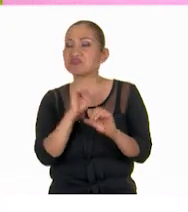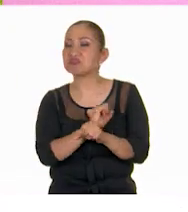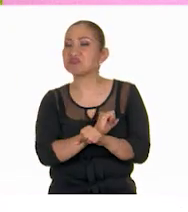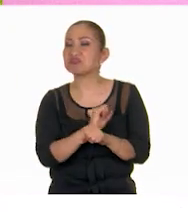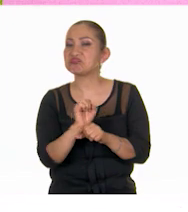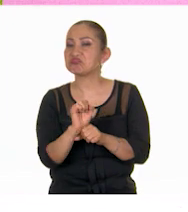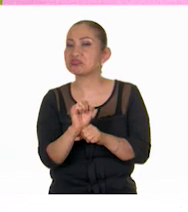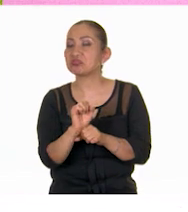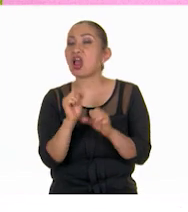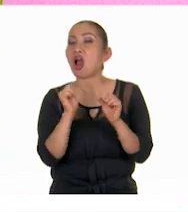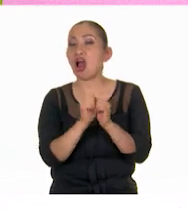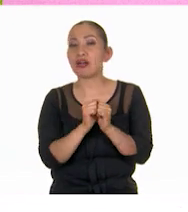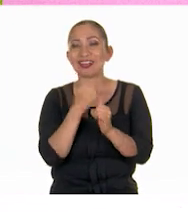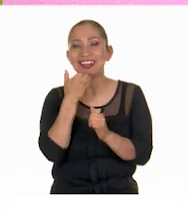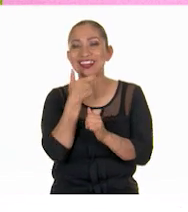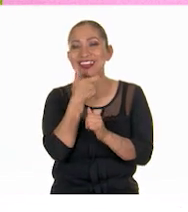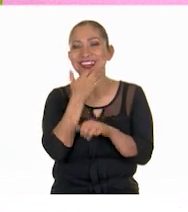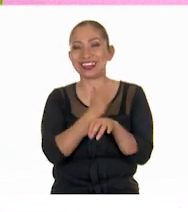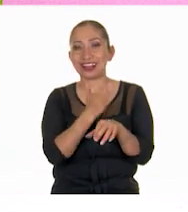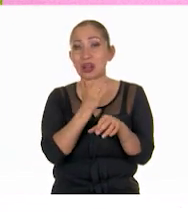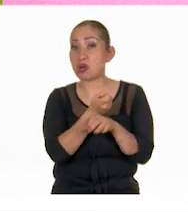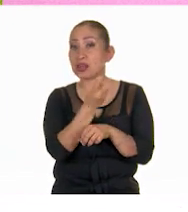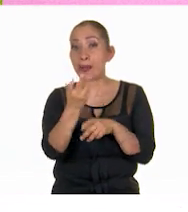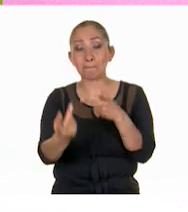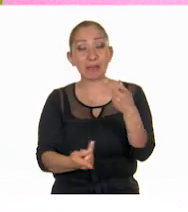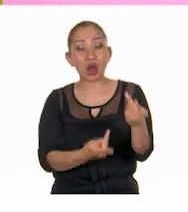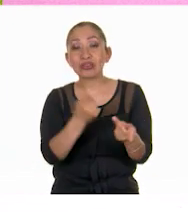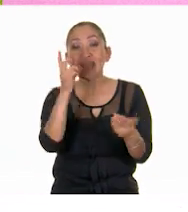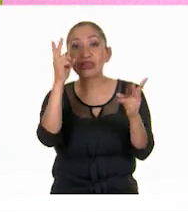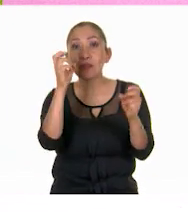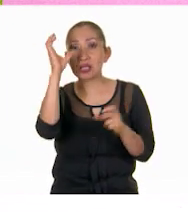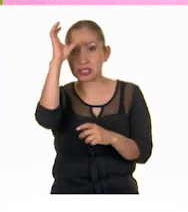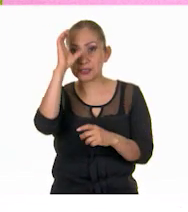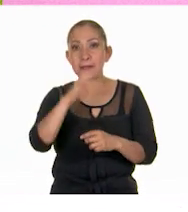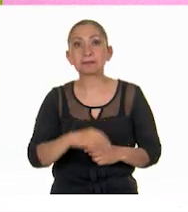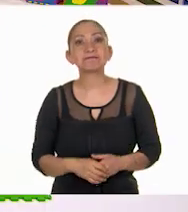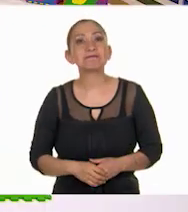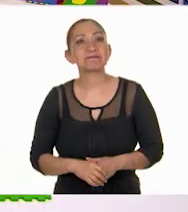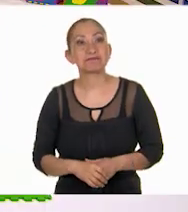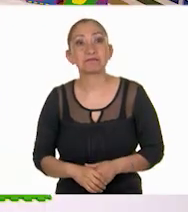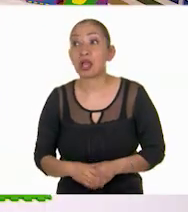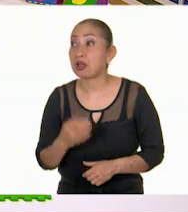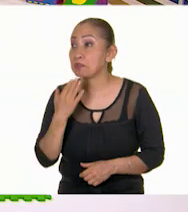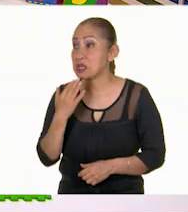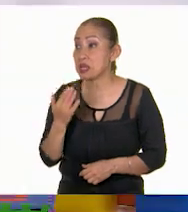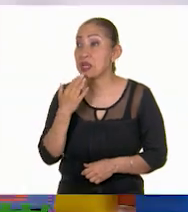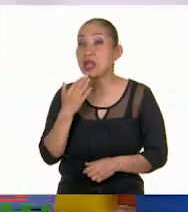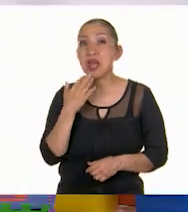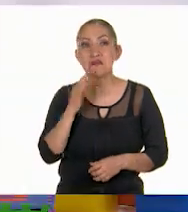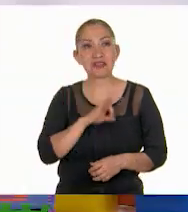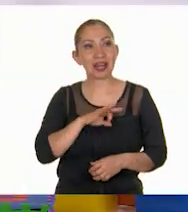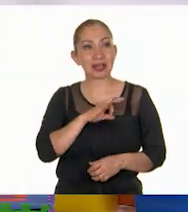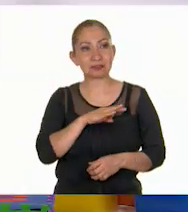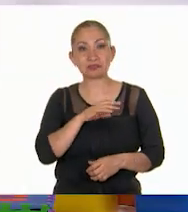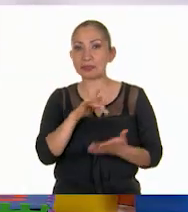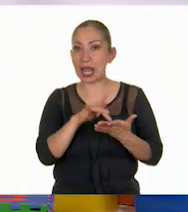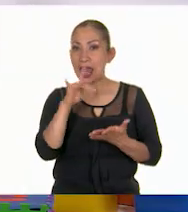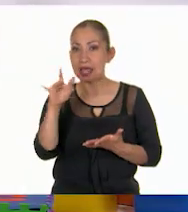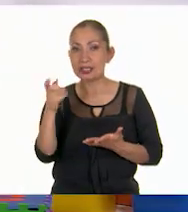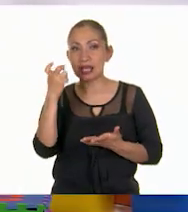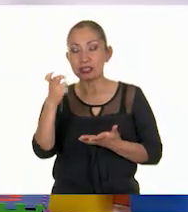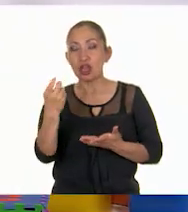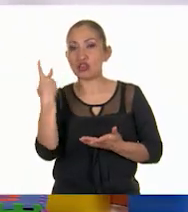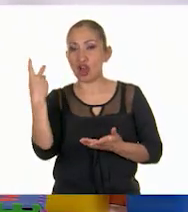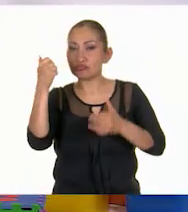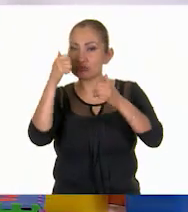sencilla y con humor cualquier pregunta sobre temas científicos. ¡Ay, voy bien, Mariana! Felicidades. Y gracias a eso,